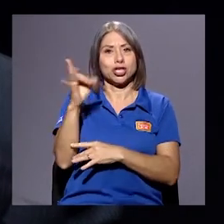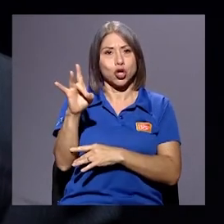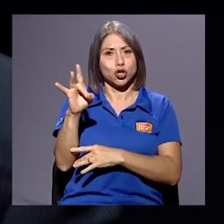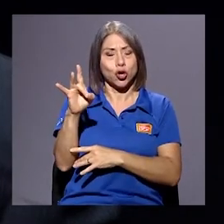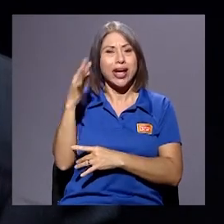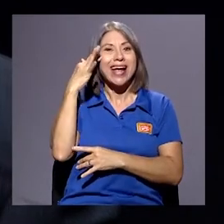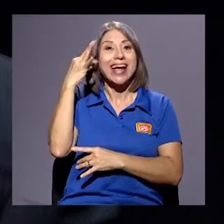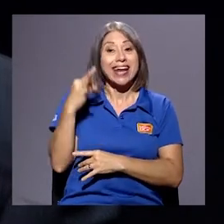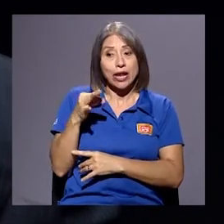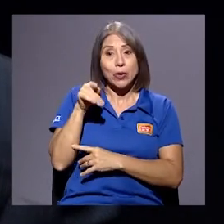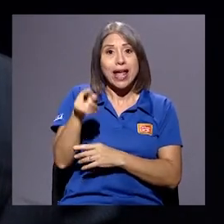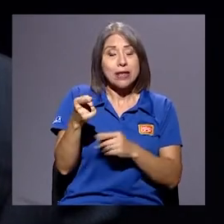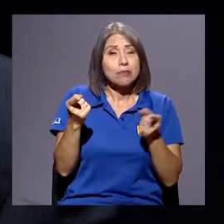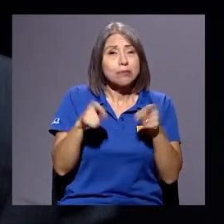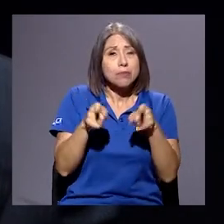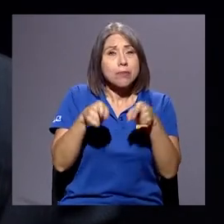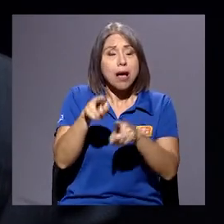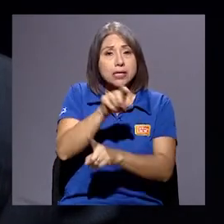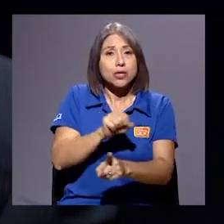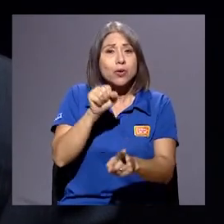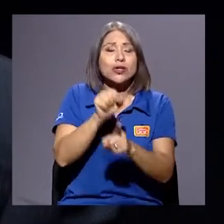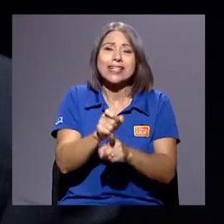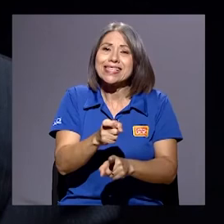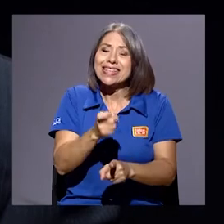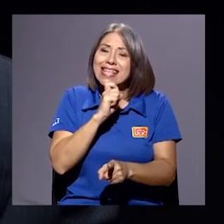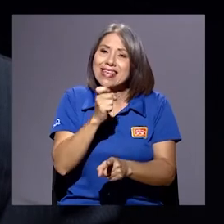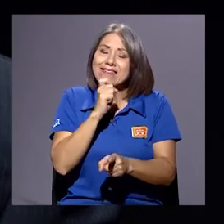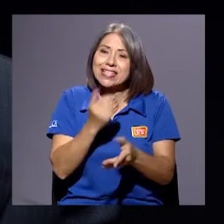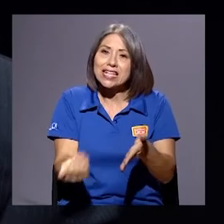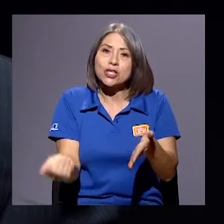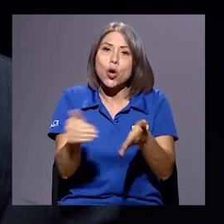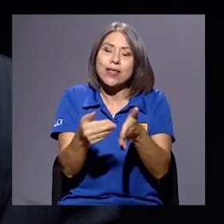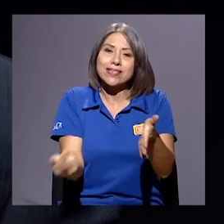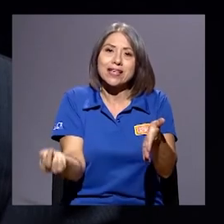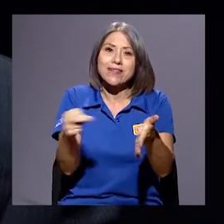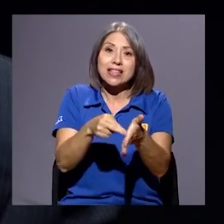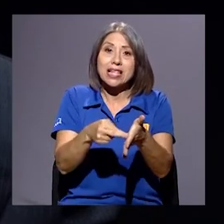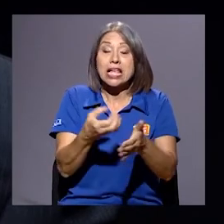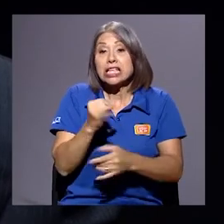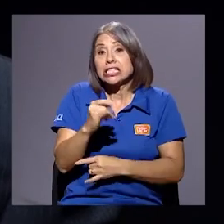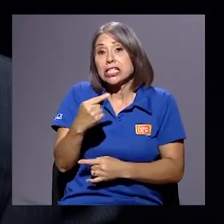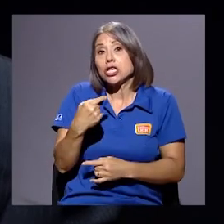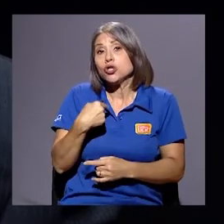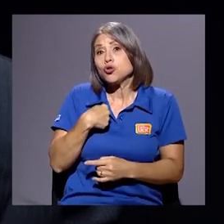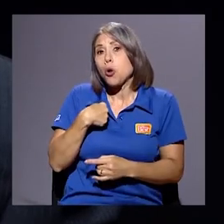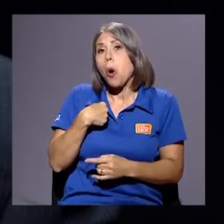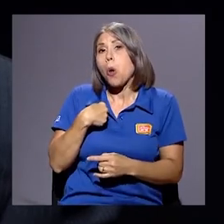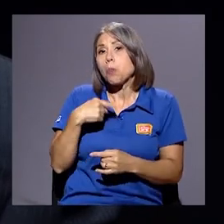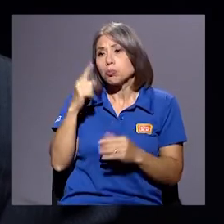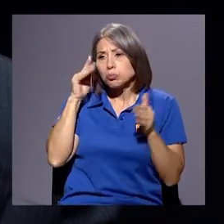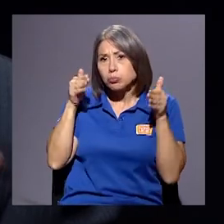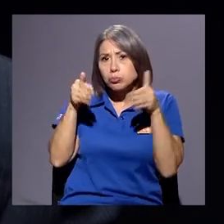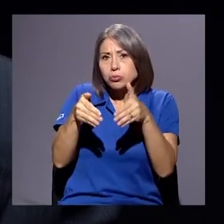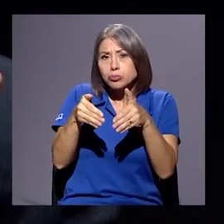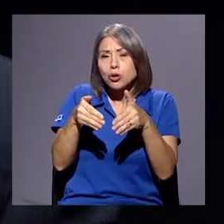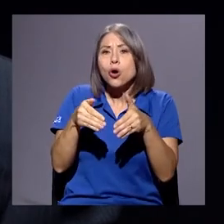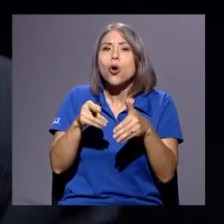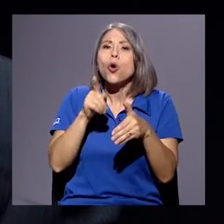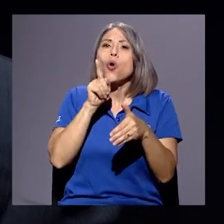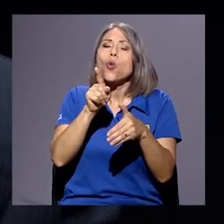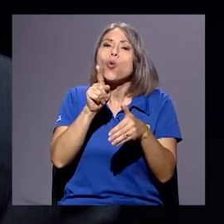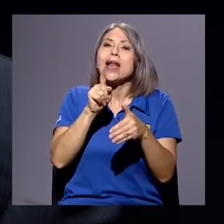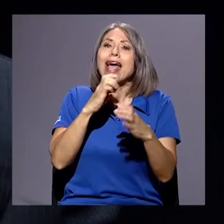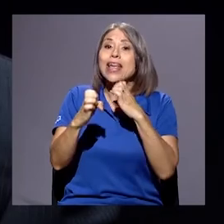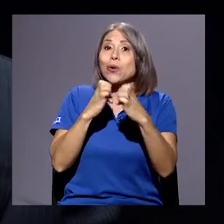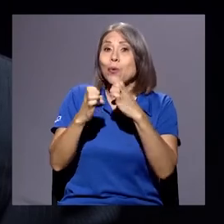muy difíciles que se vuelvan a repetir. Y si me atuviera los resultados de una encuesta que circuló ayer, de una casa encuestadora,